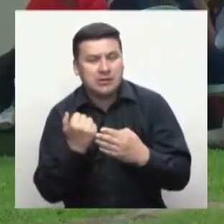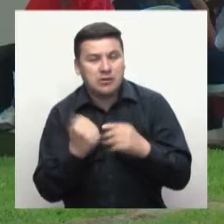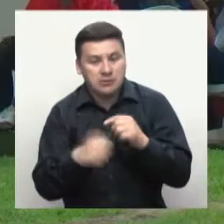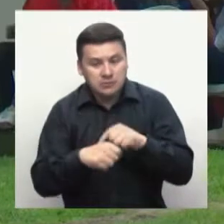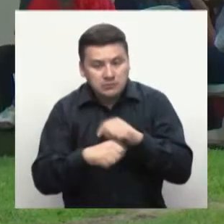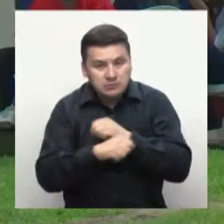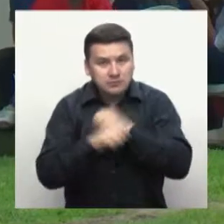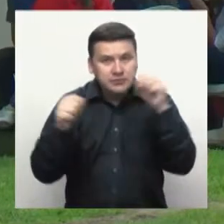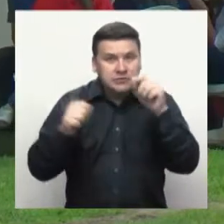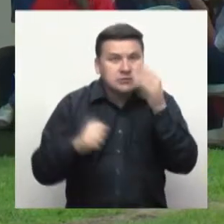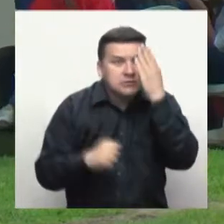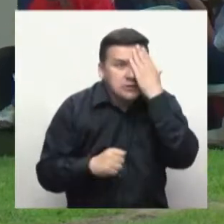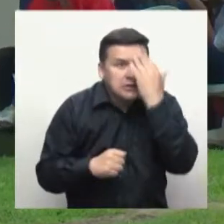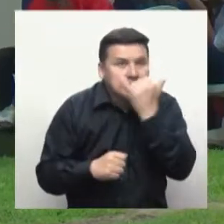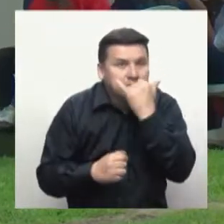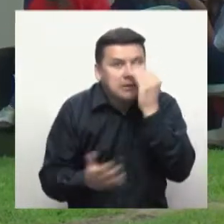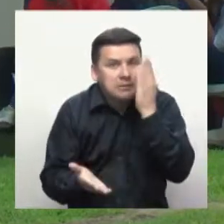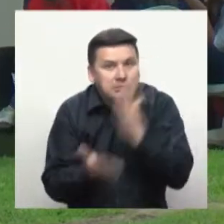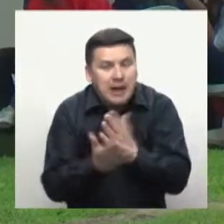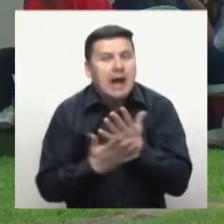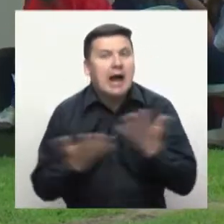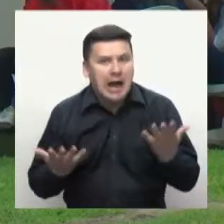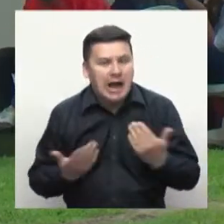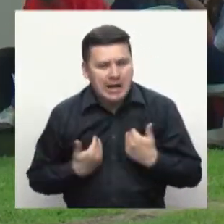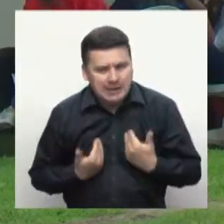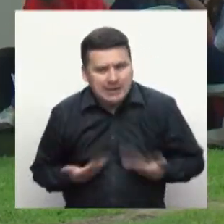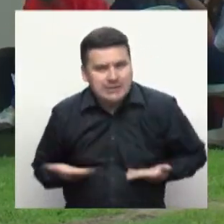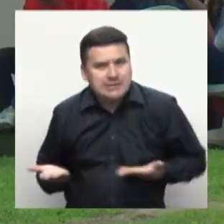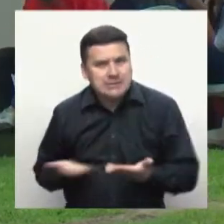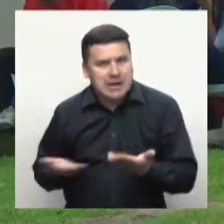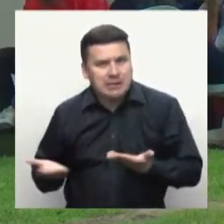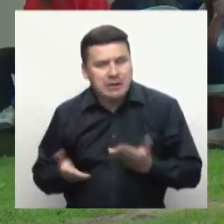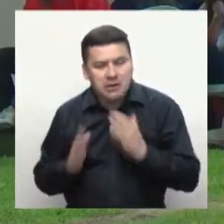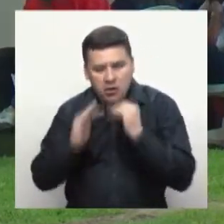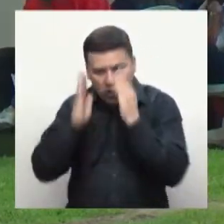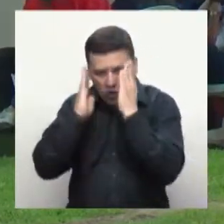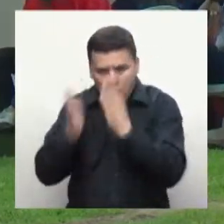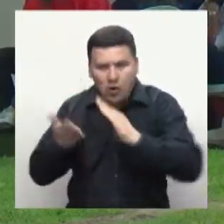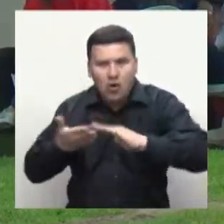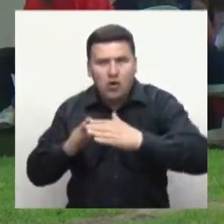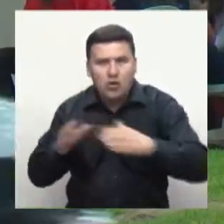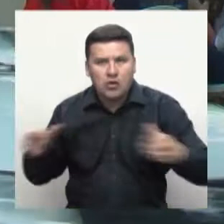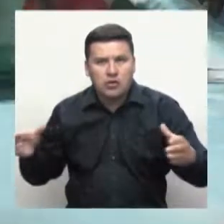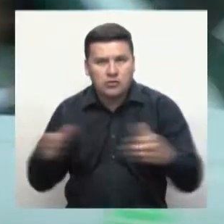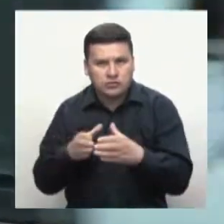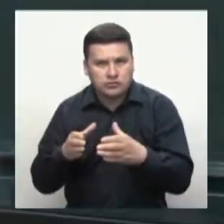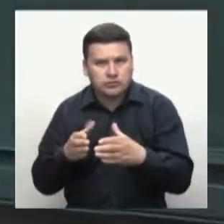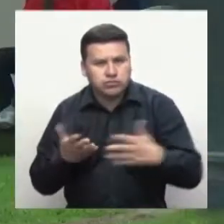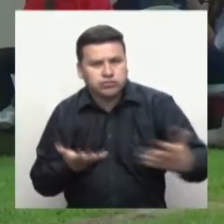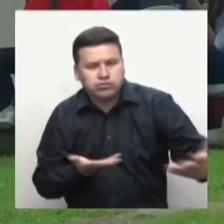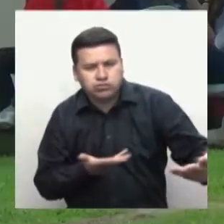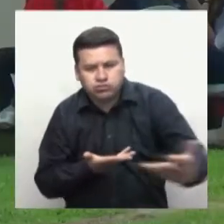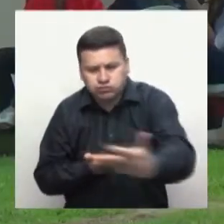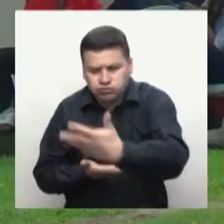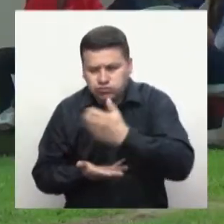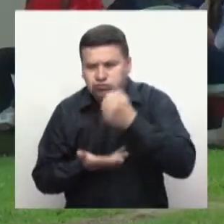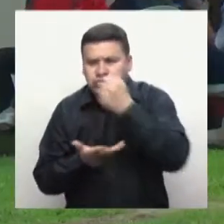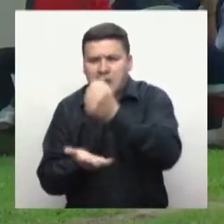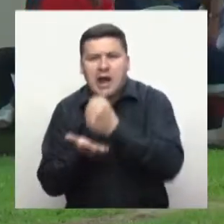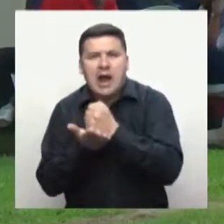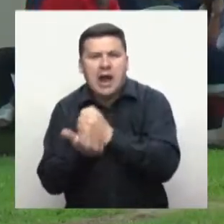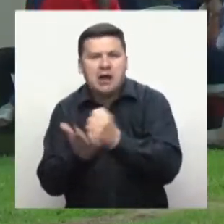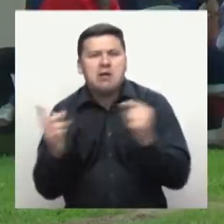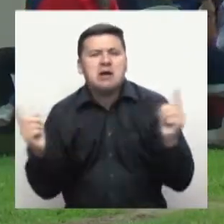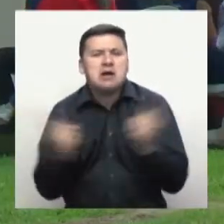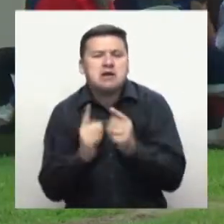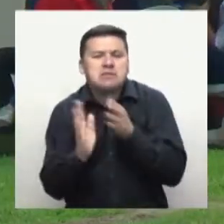conocerse la emergencia se puso al servicio de la comunidad, como lo vemos en este punto de recolección de ayudas. Acá un resumen de lo